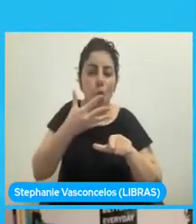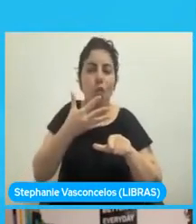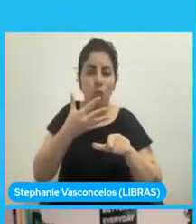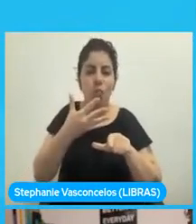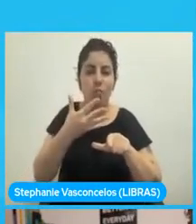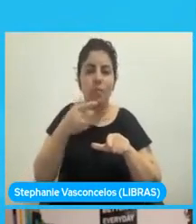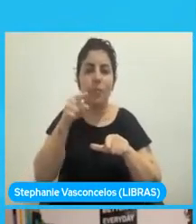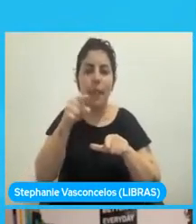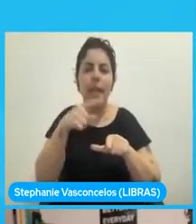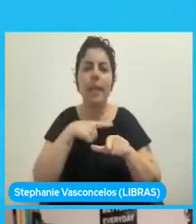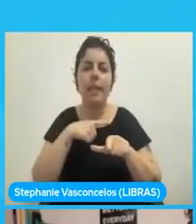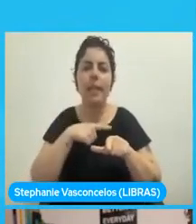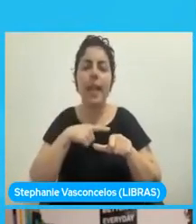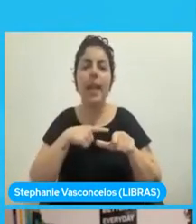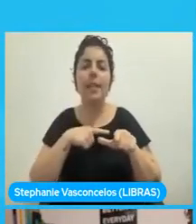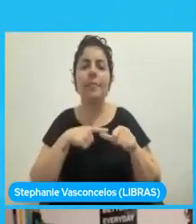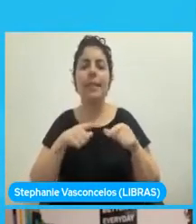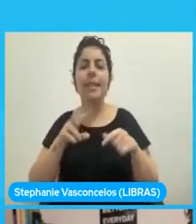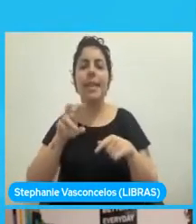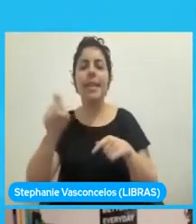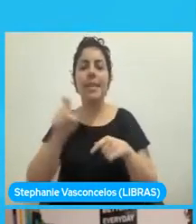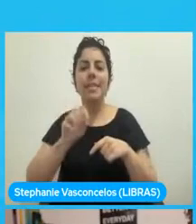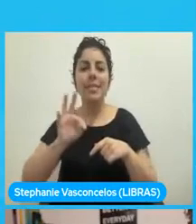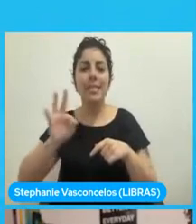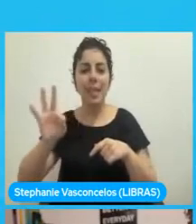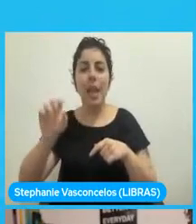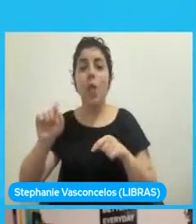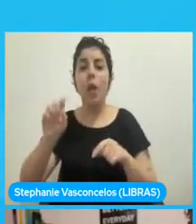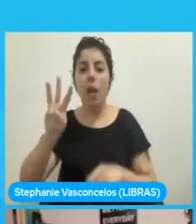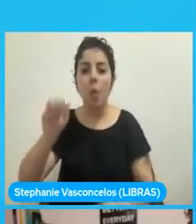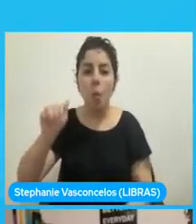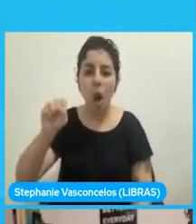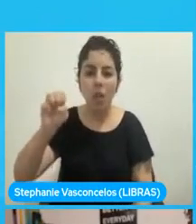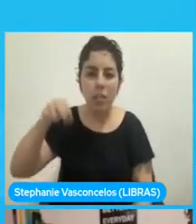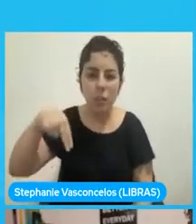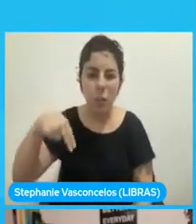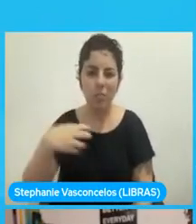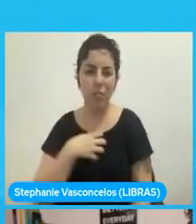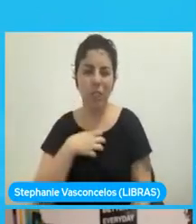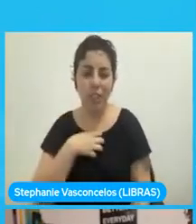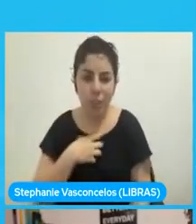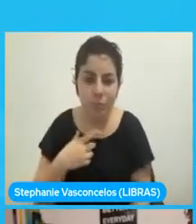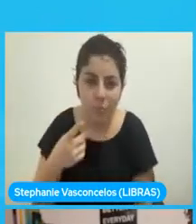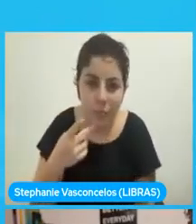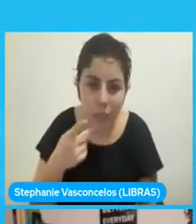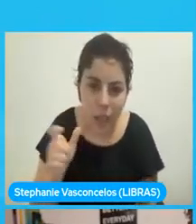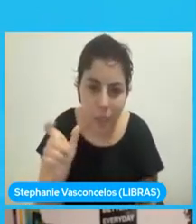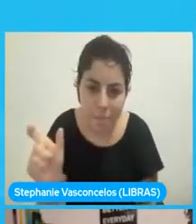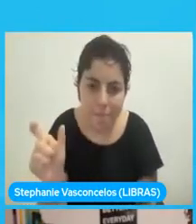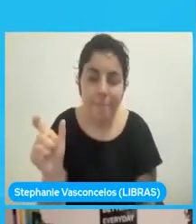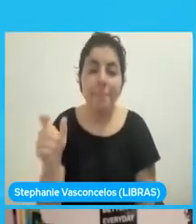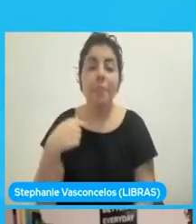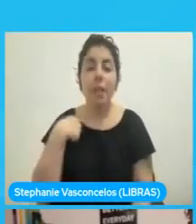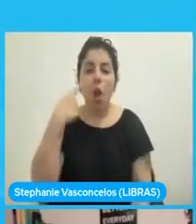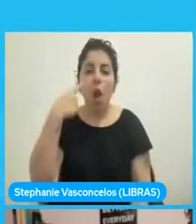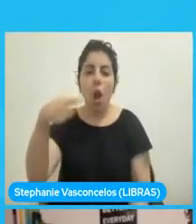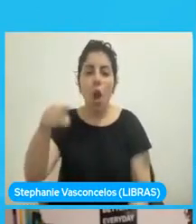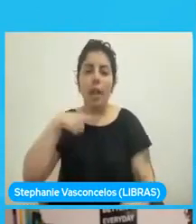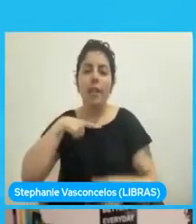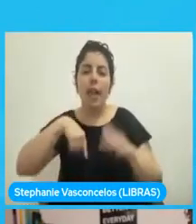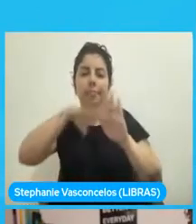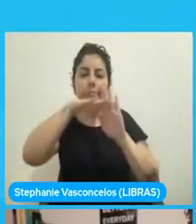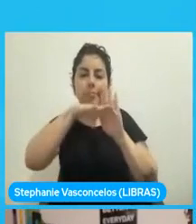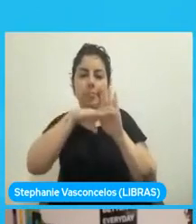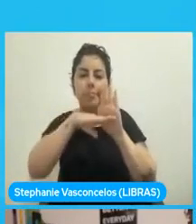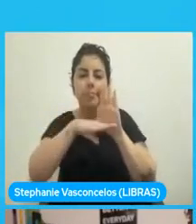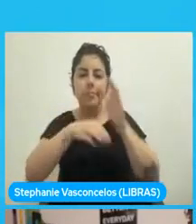extensión es WASM, como se pronuncia. Entonces, aquí podemos ver las instrucciones que van pasando